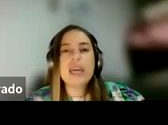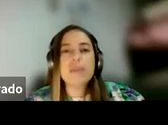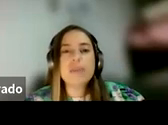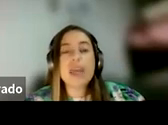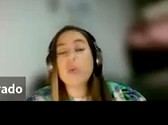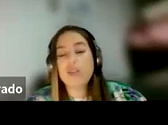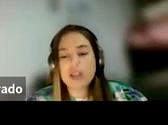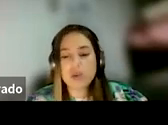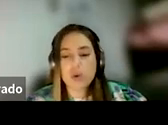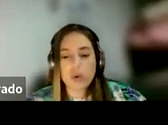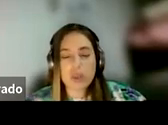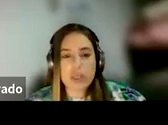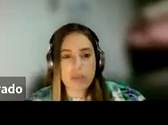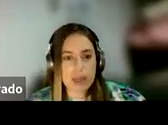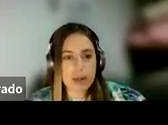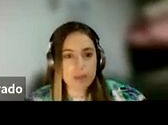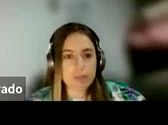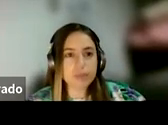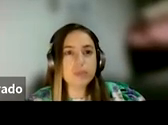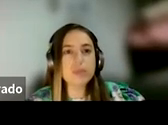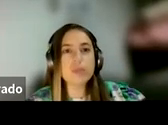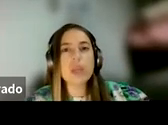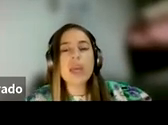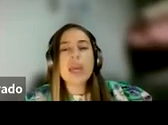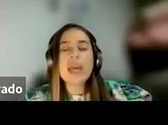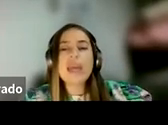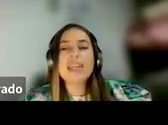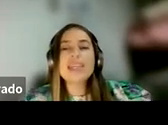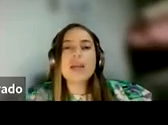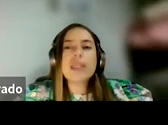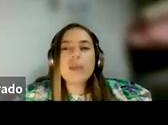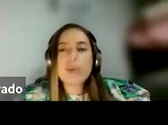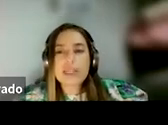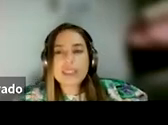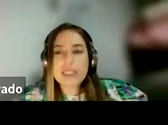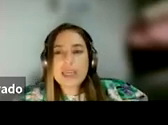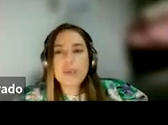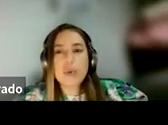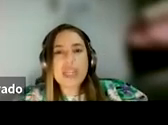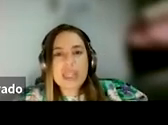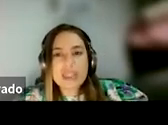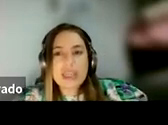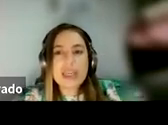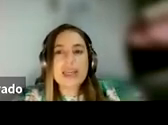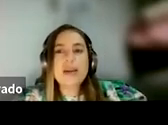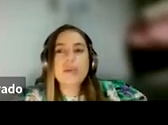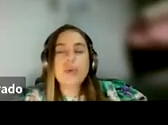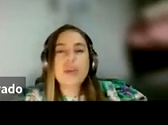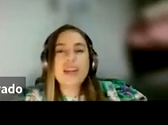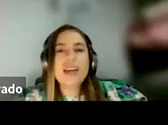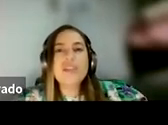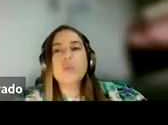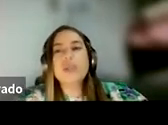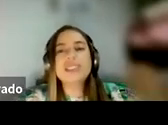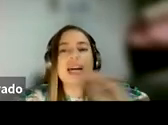en una relación de pareja. Inicialmente me parece importante el